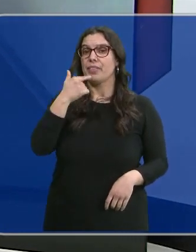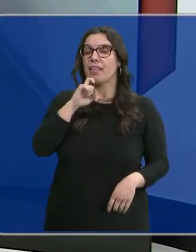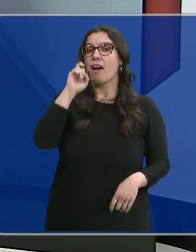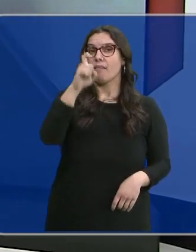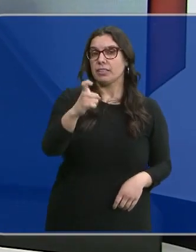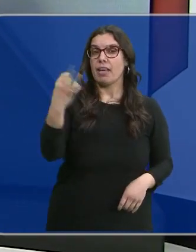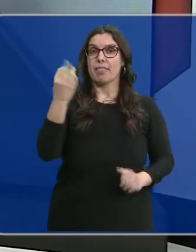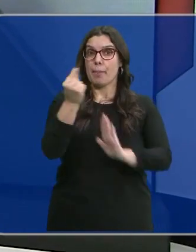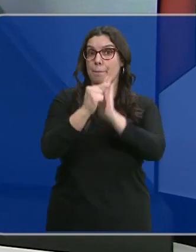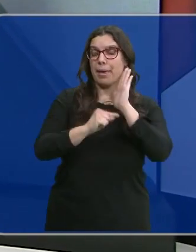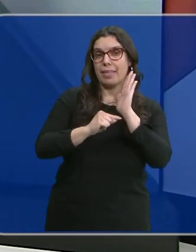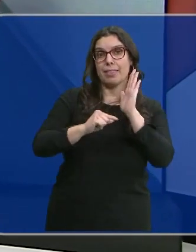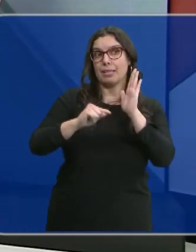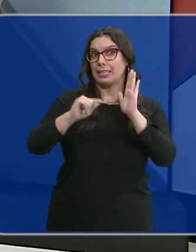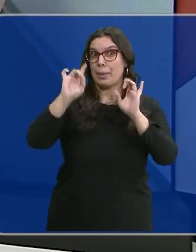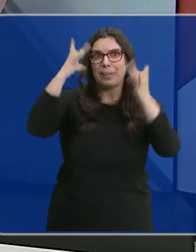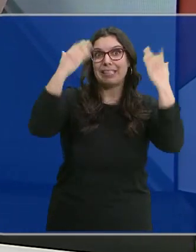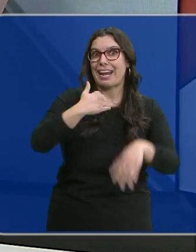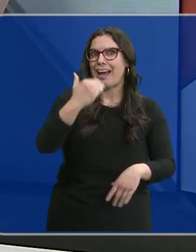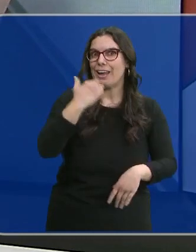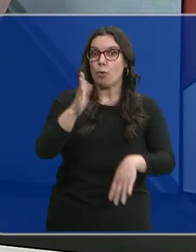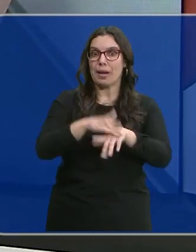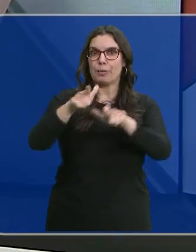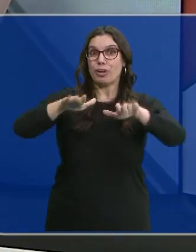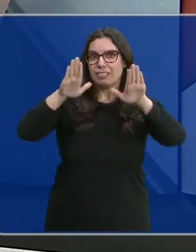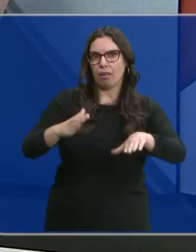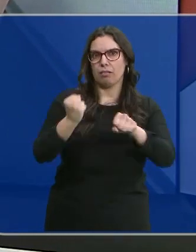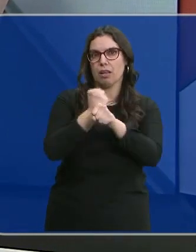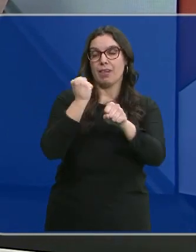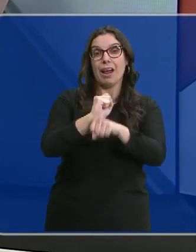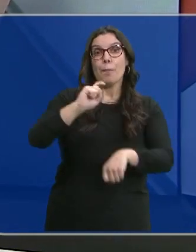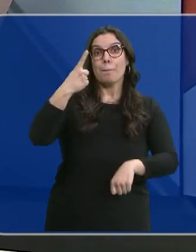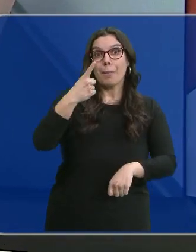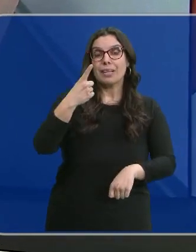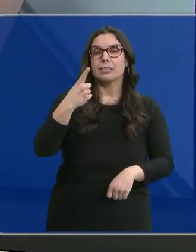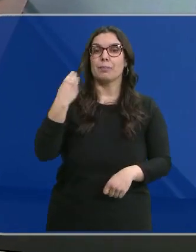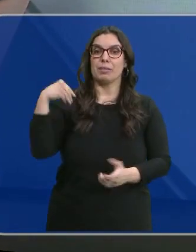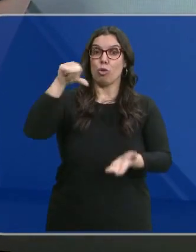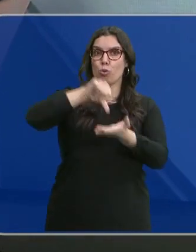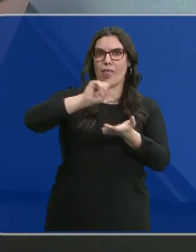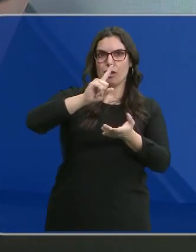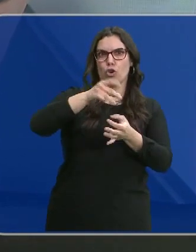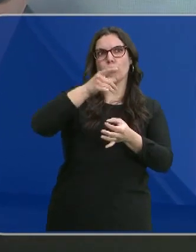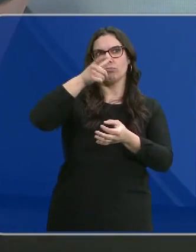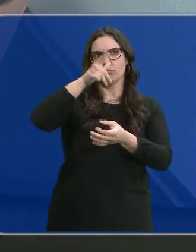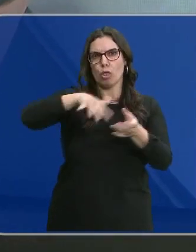necesidad de implantar medidas imaginativas para retener el talento, sobre todo en las zonas periféricas de la comunidad.